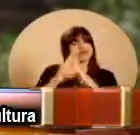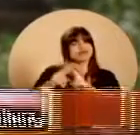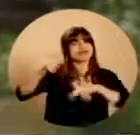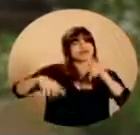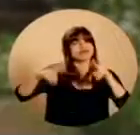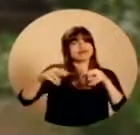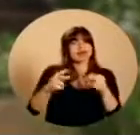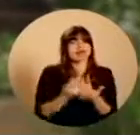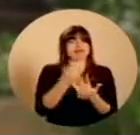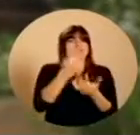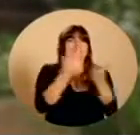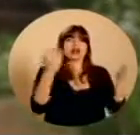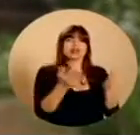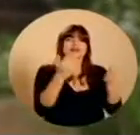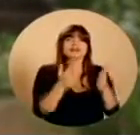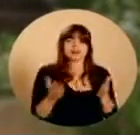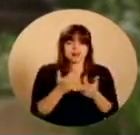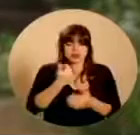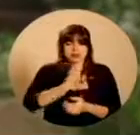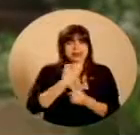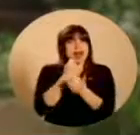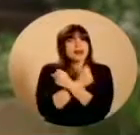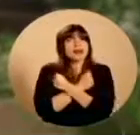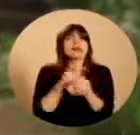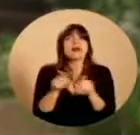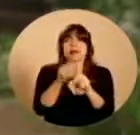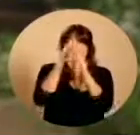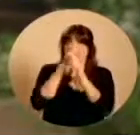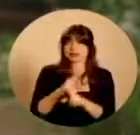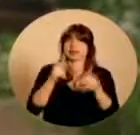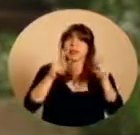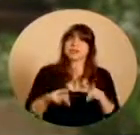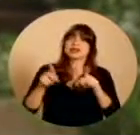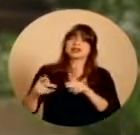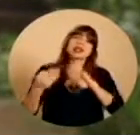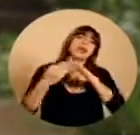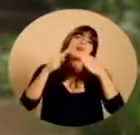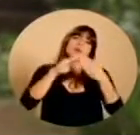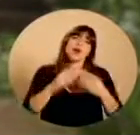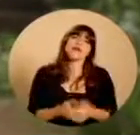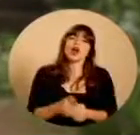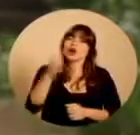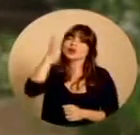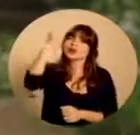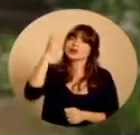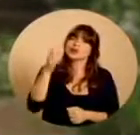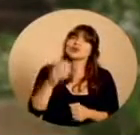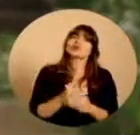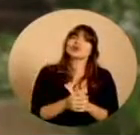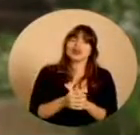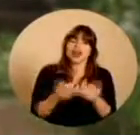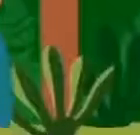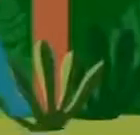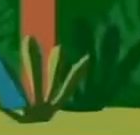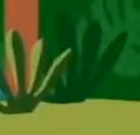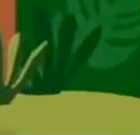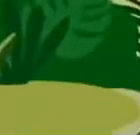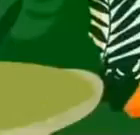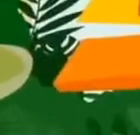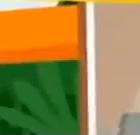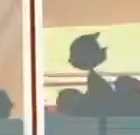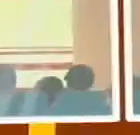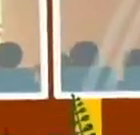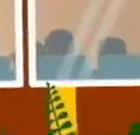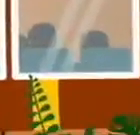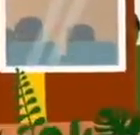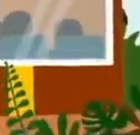celebra la diversidad, consolida valores y promueve nuestra autoestima y respeto como personas y pueblos. La cultura es fertilidad del